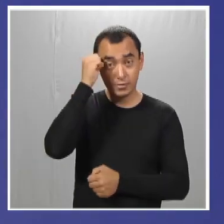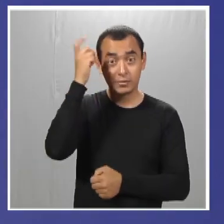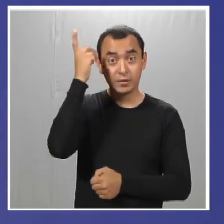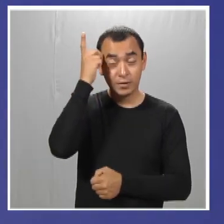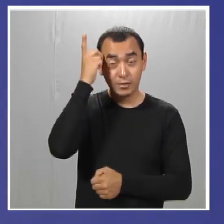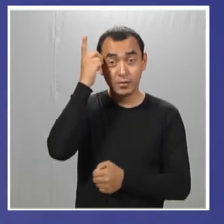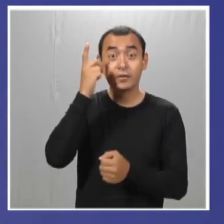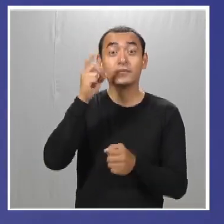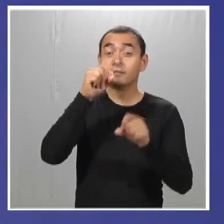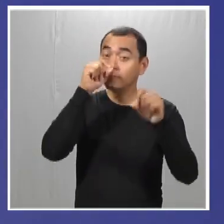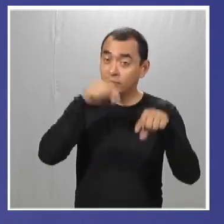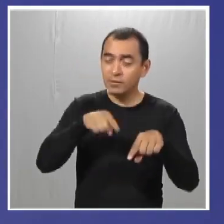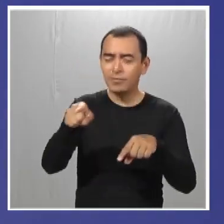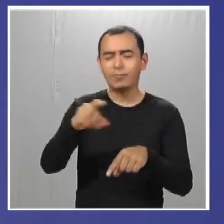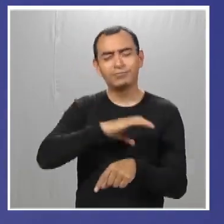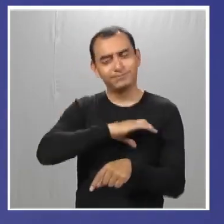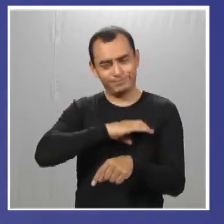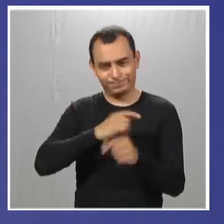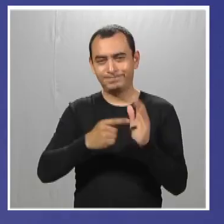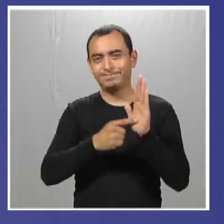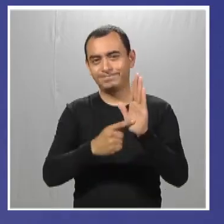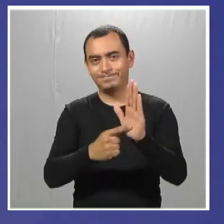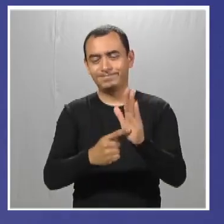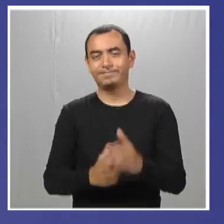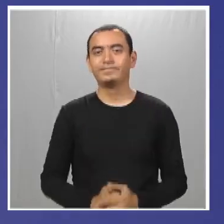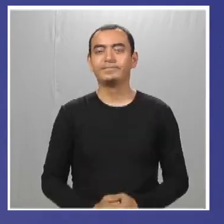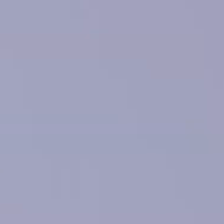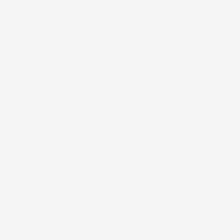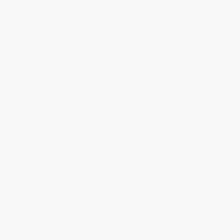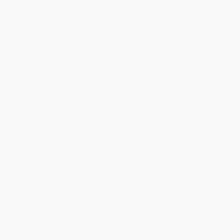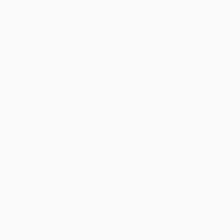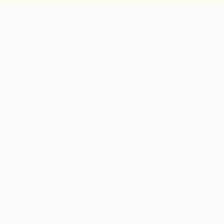de Down y además es un cariño. Vamos a verla.